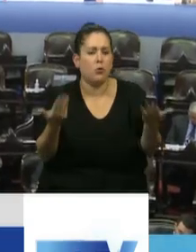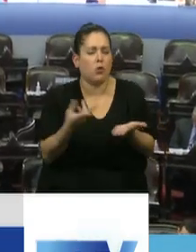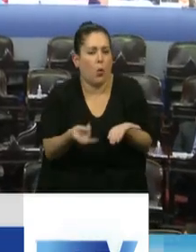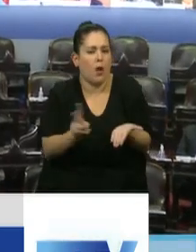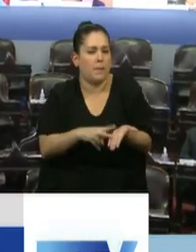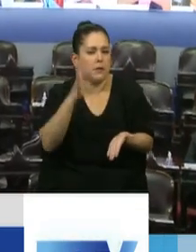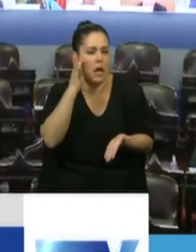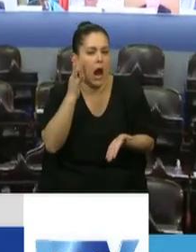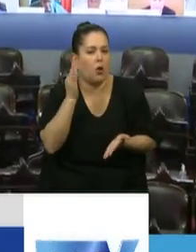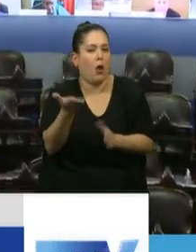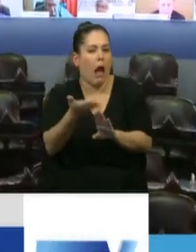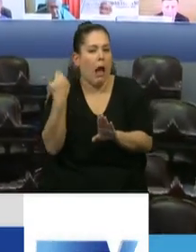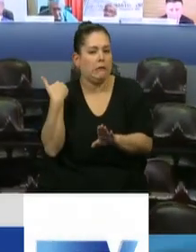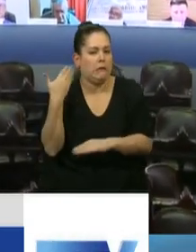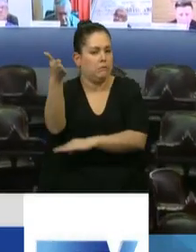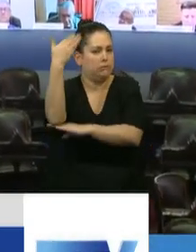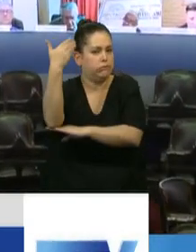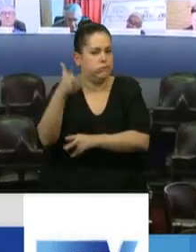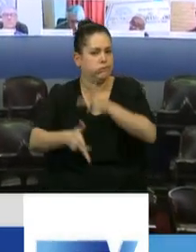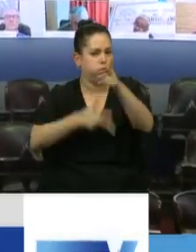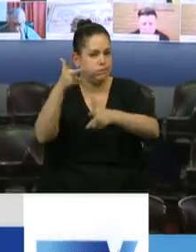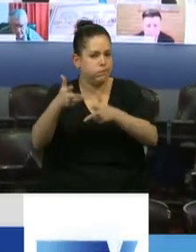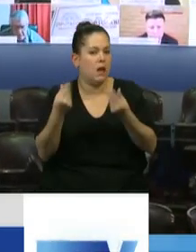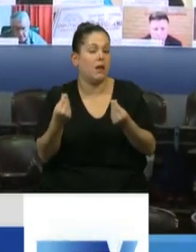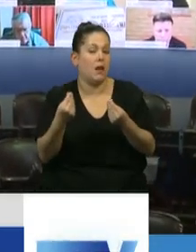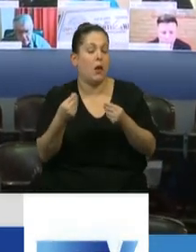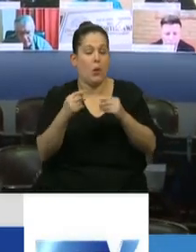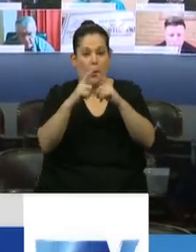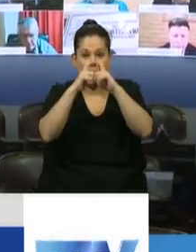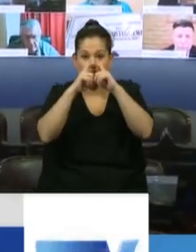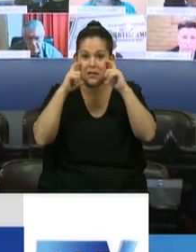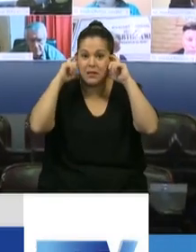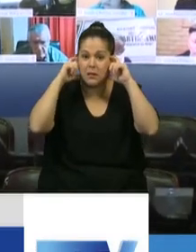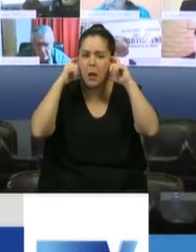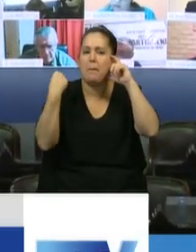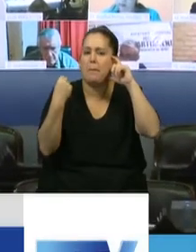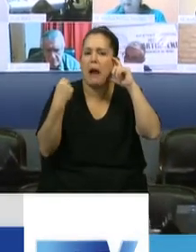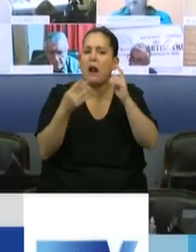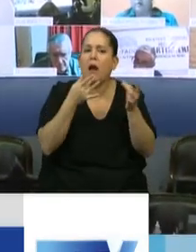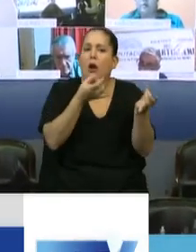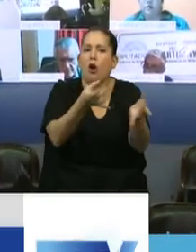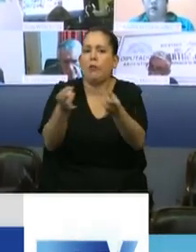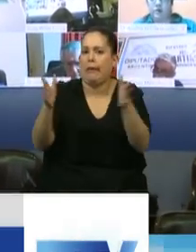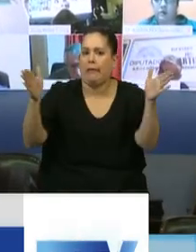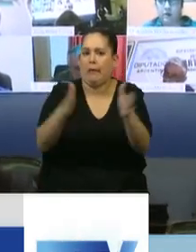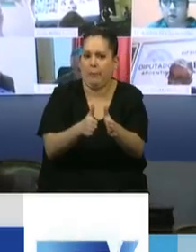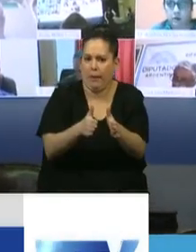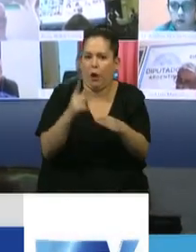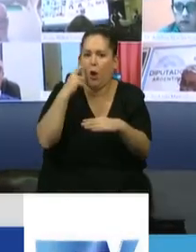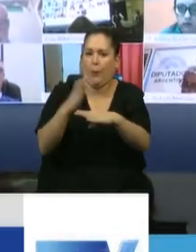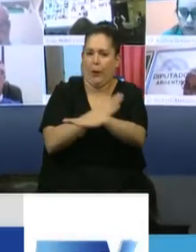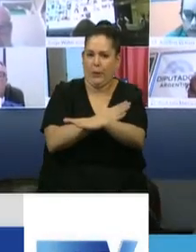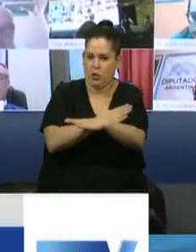algo que dije en la conferencia. El tapabocas sirve para que no nos contagiemos, sirve para la prevención,